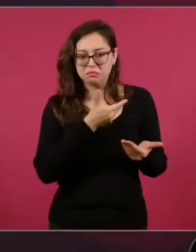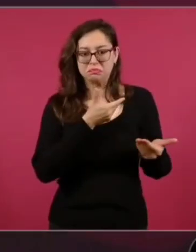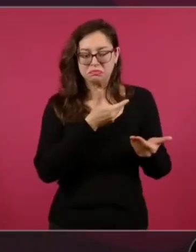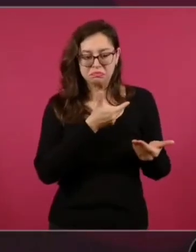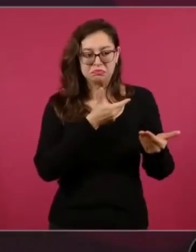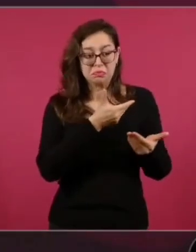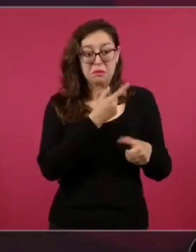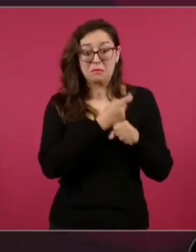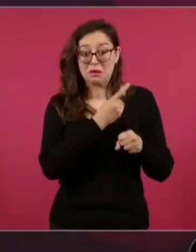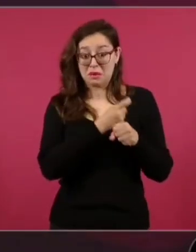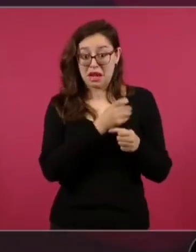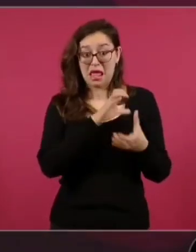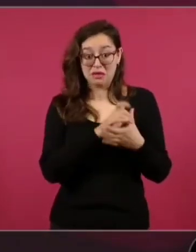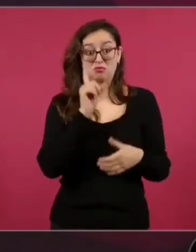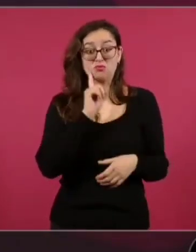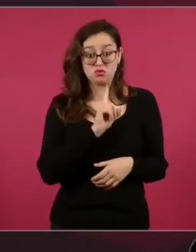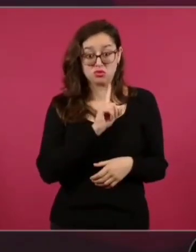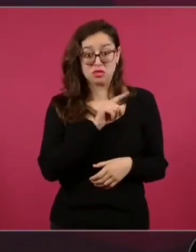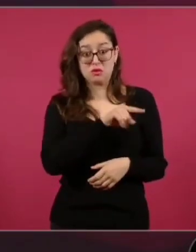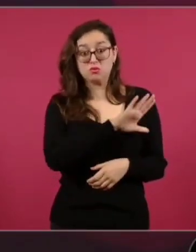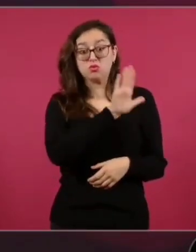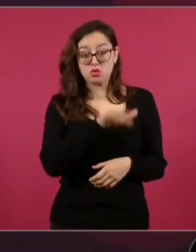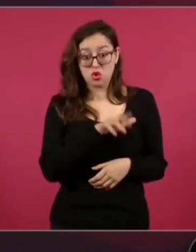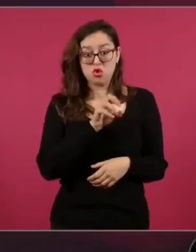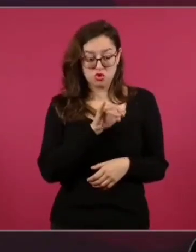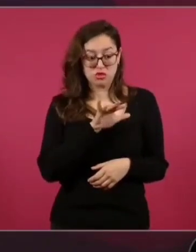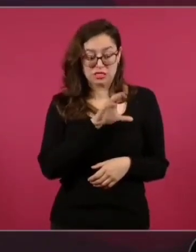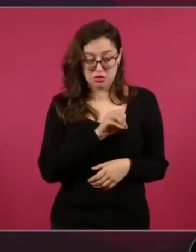primera esposa, la afinada Rosé.